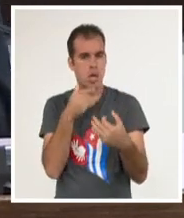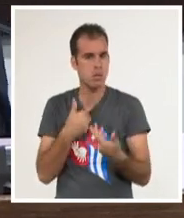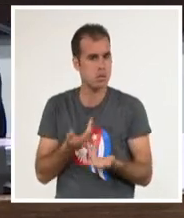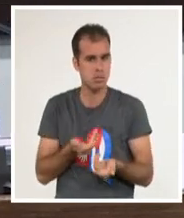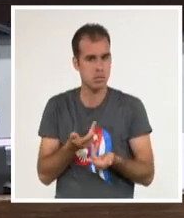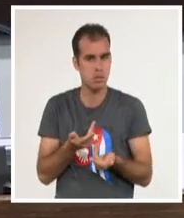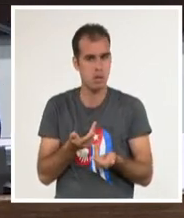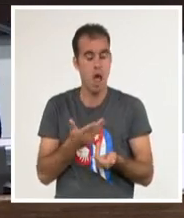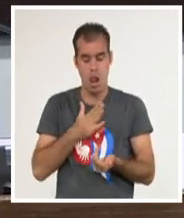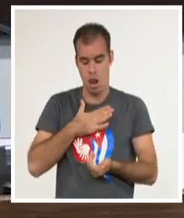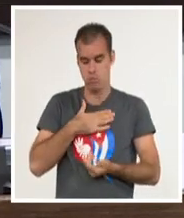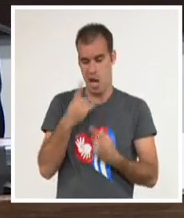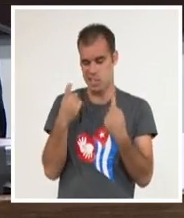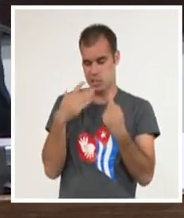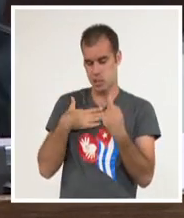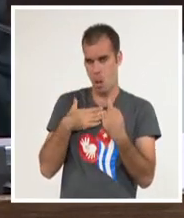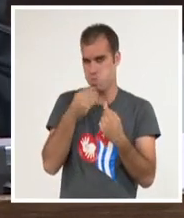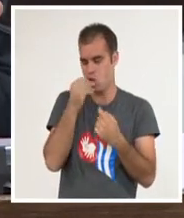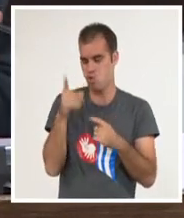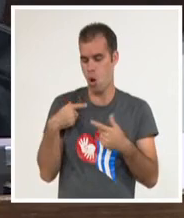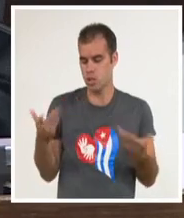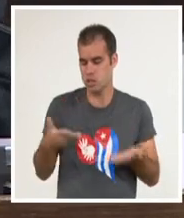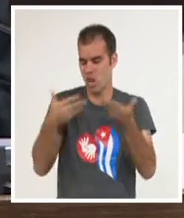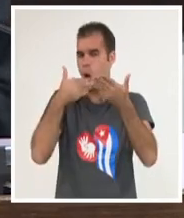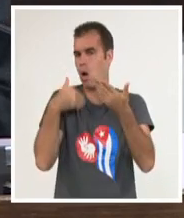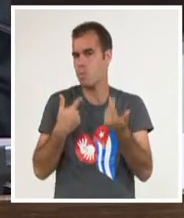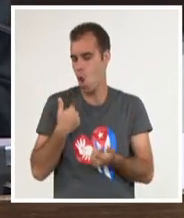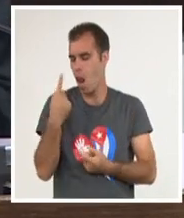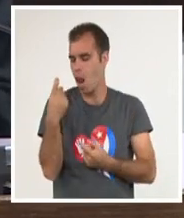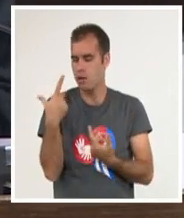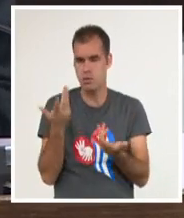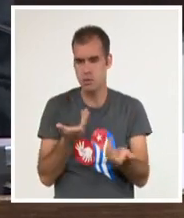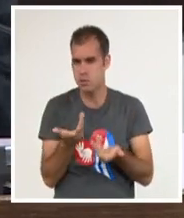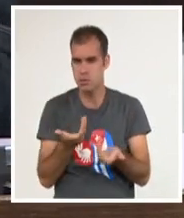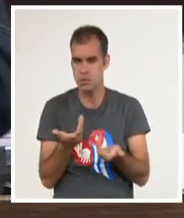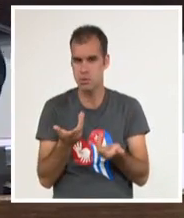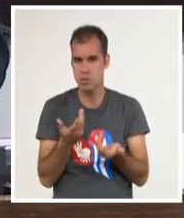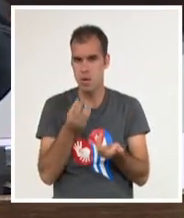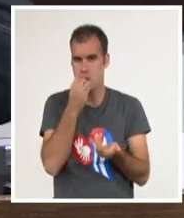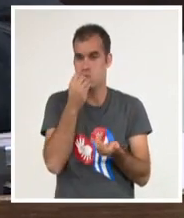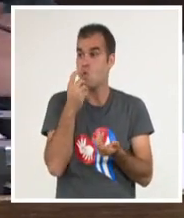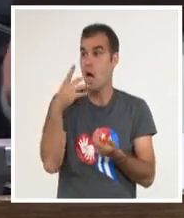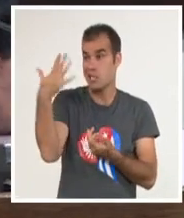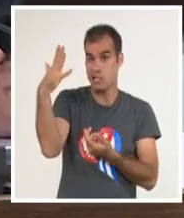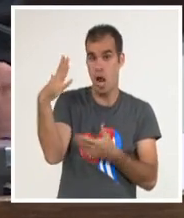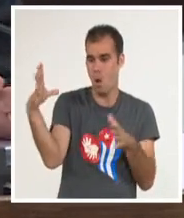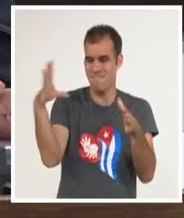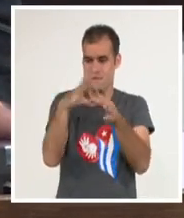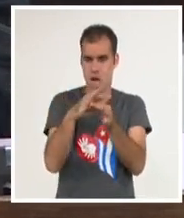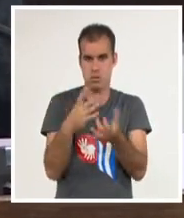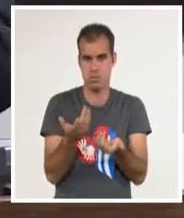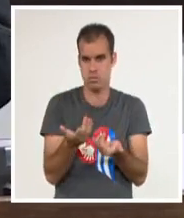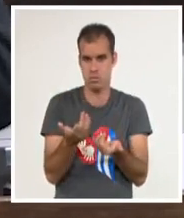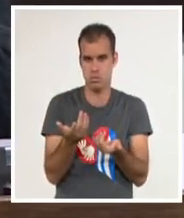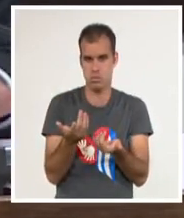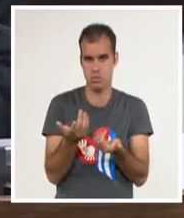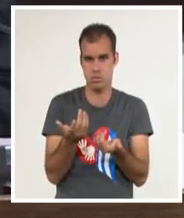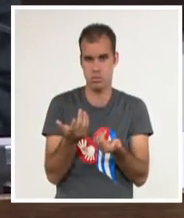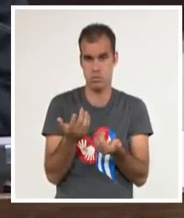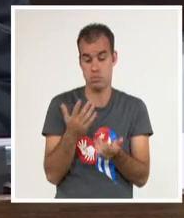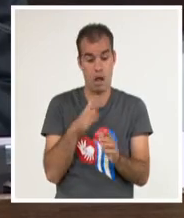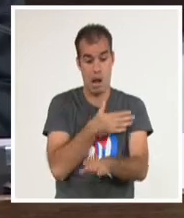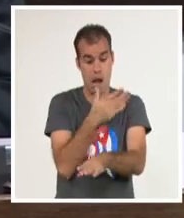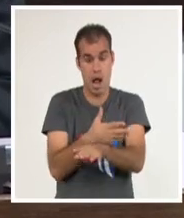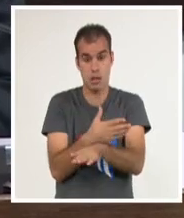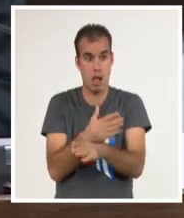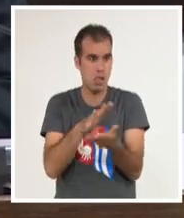necesidades, mi levantamiento, qué cosa yo necesitaría una inversión extranjera que hasta ahora nadie se ha aparecido por aquí y nadie me ha